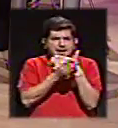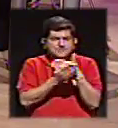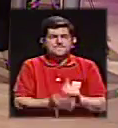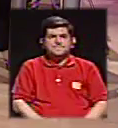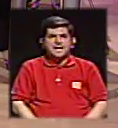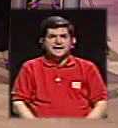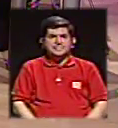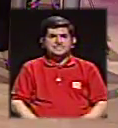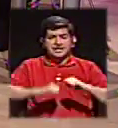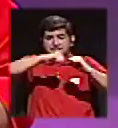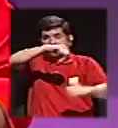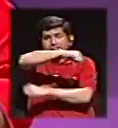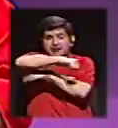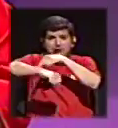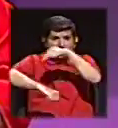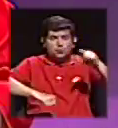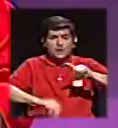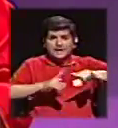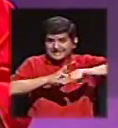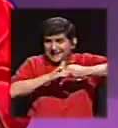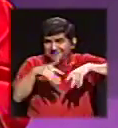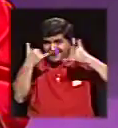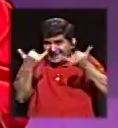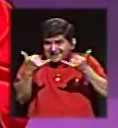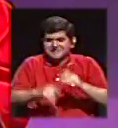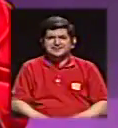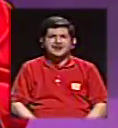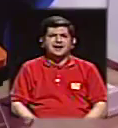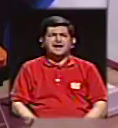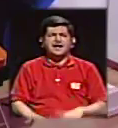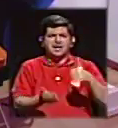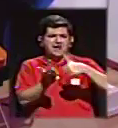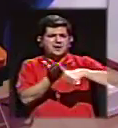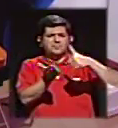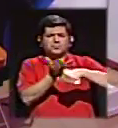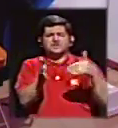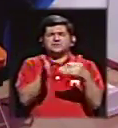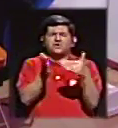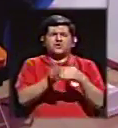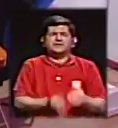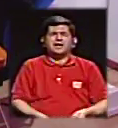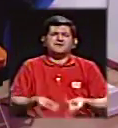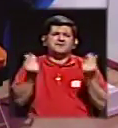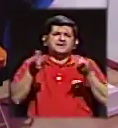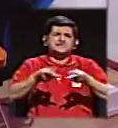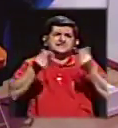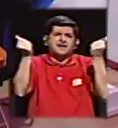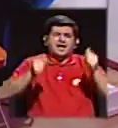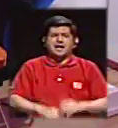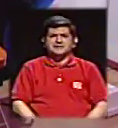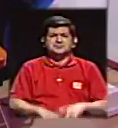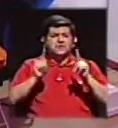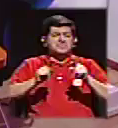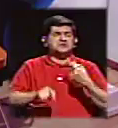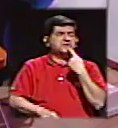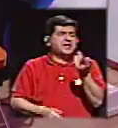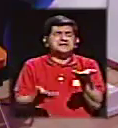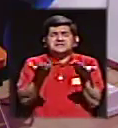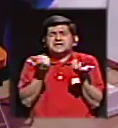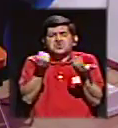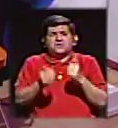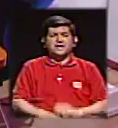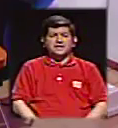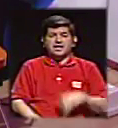metal que le llaman platina, entonces. Se vuelve a las elecciones con despilfarro en campaña, sin ideas, cualquiera puede decir lo que quiere y al final